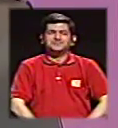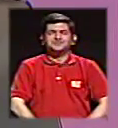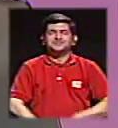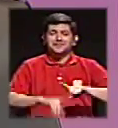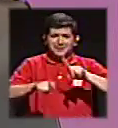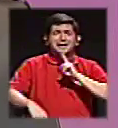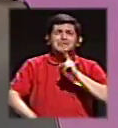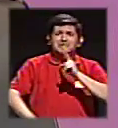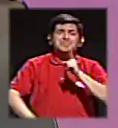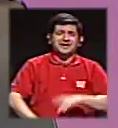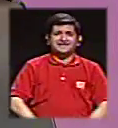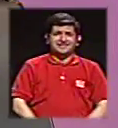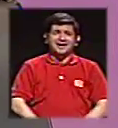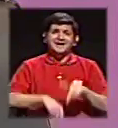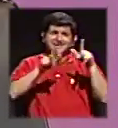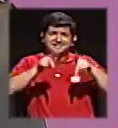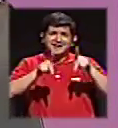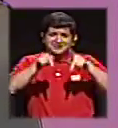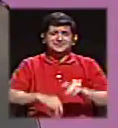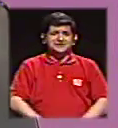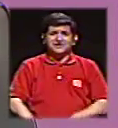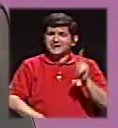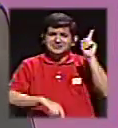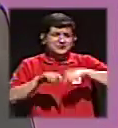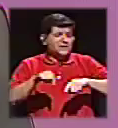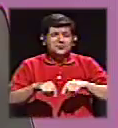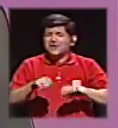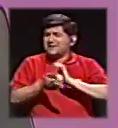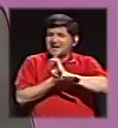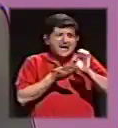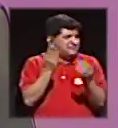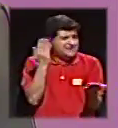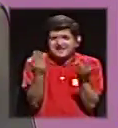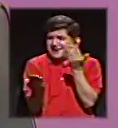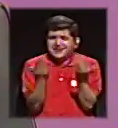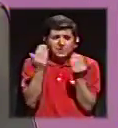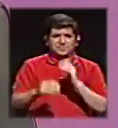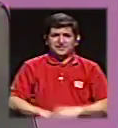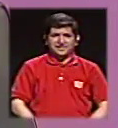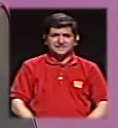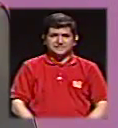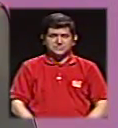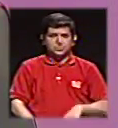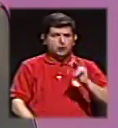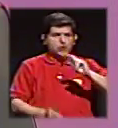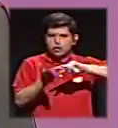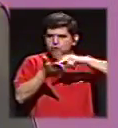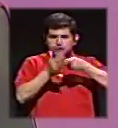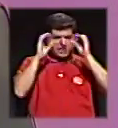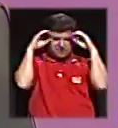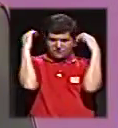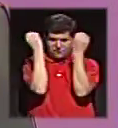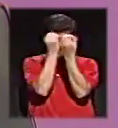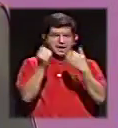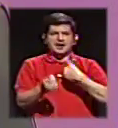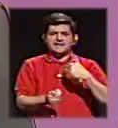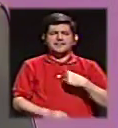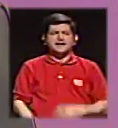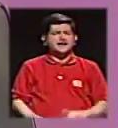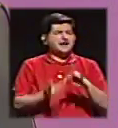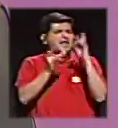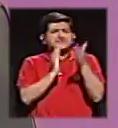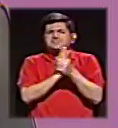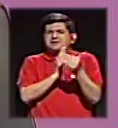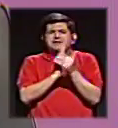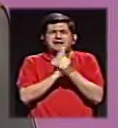Pero es cierto, la gente, es inevitable, la gente los compara y no es que Otón Solís tenga ningún especial